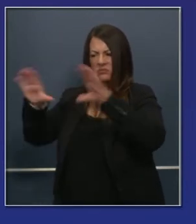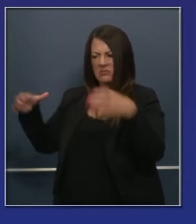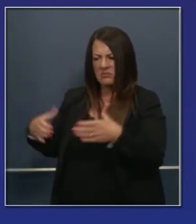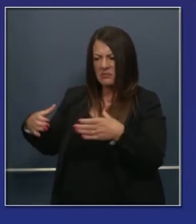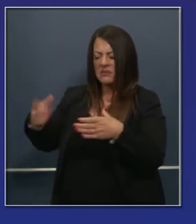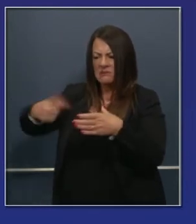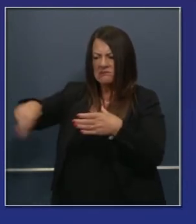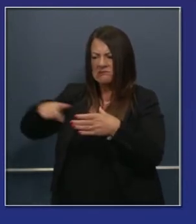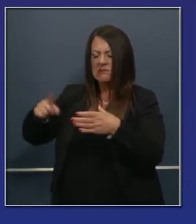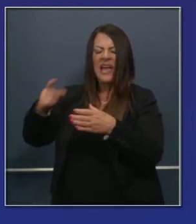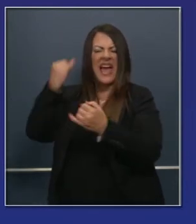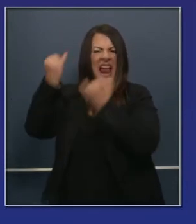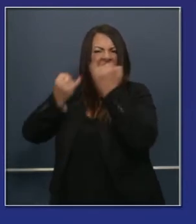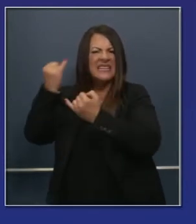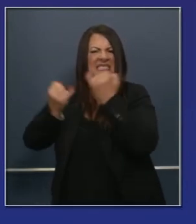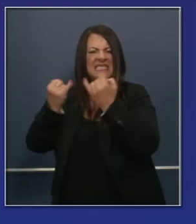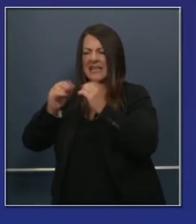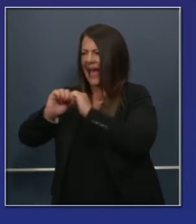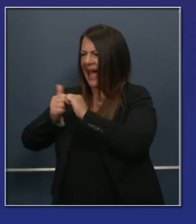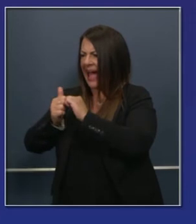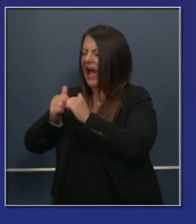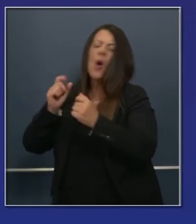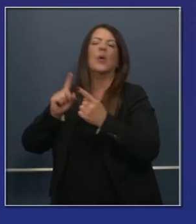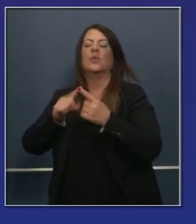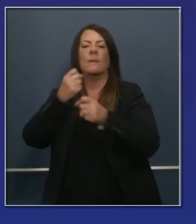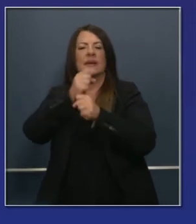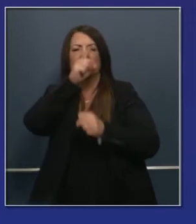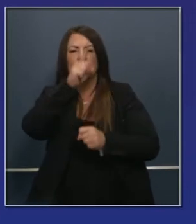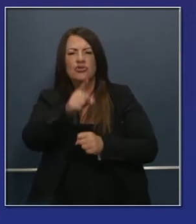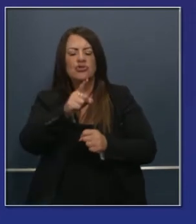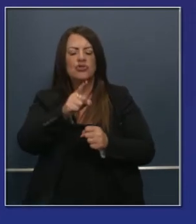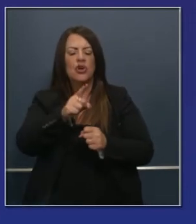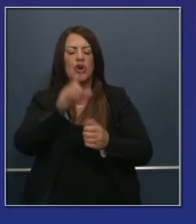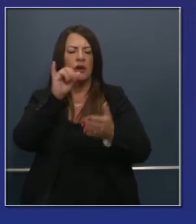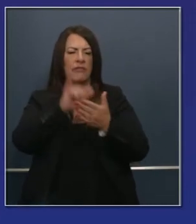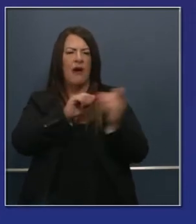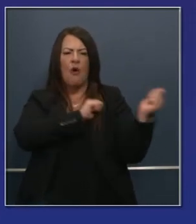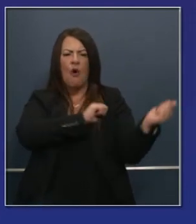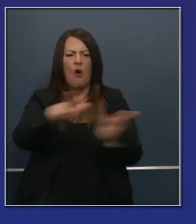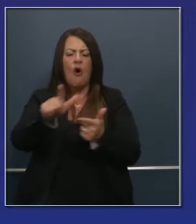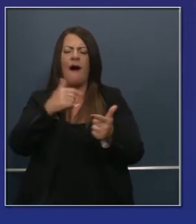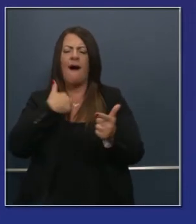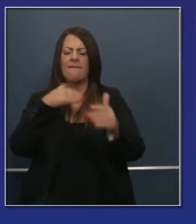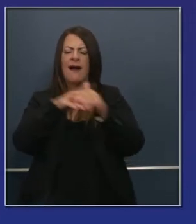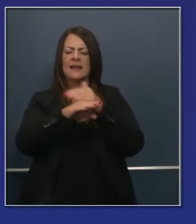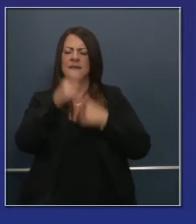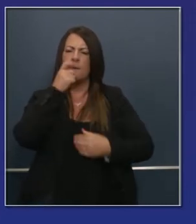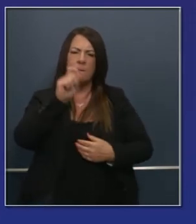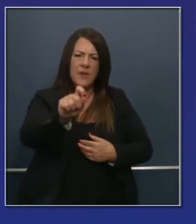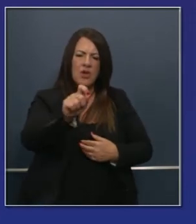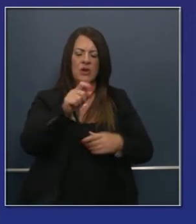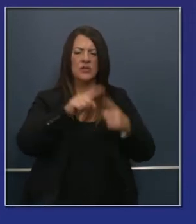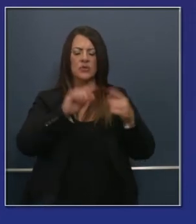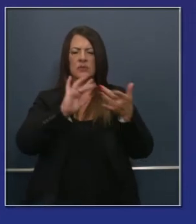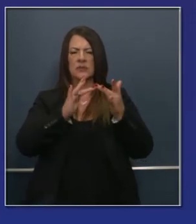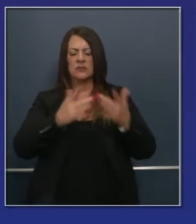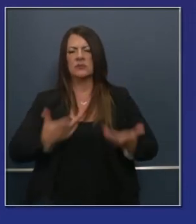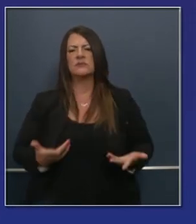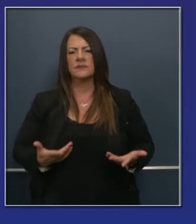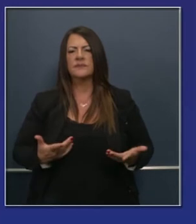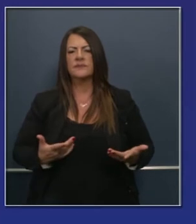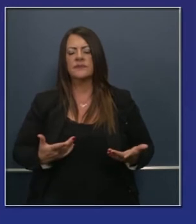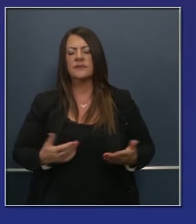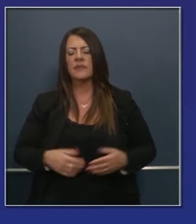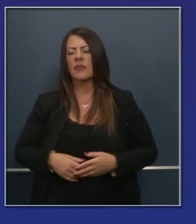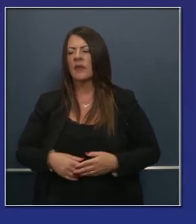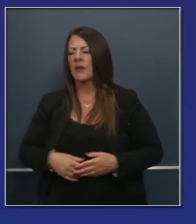diligentemente para presentar ideas específicas para dirigirse a todos los aspectos de esta brecha digital. Además, hemos